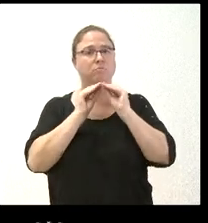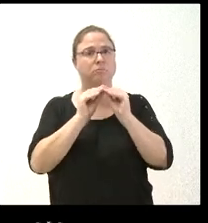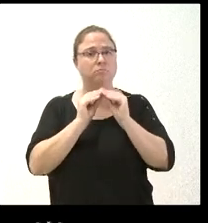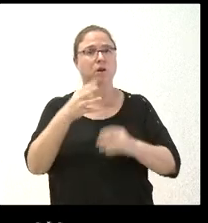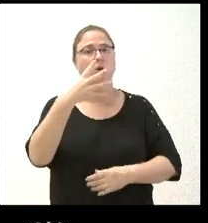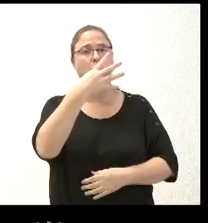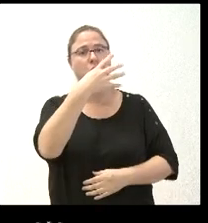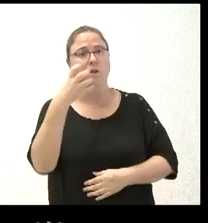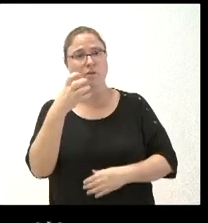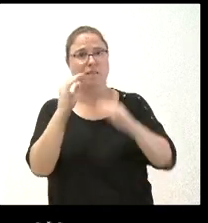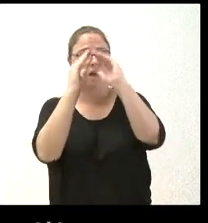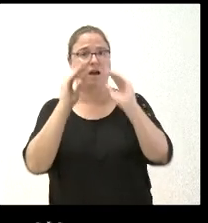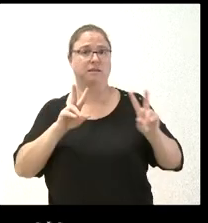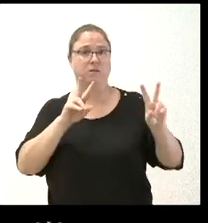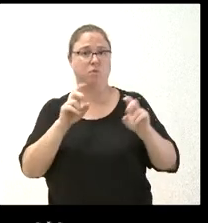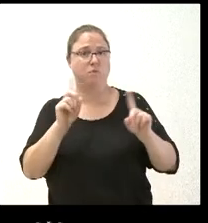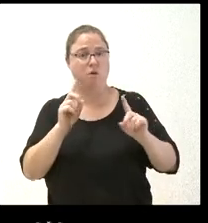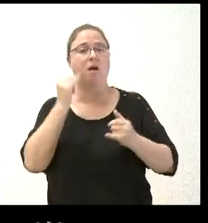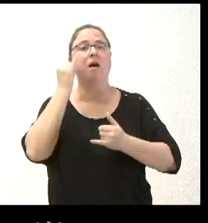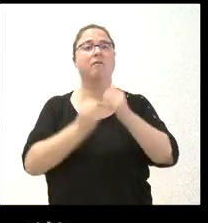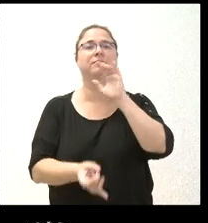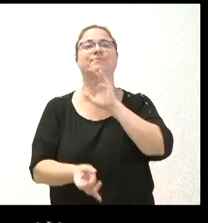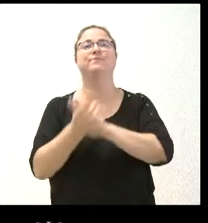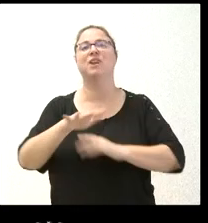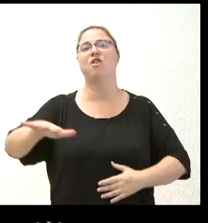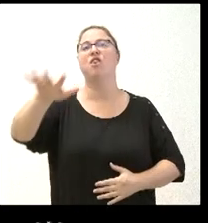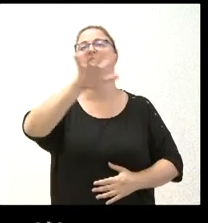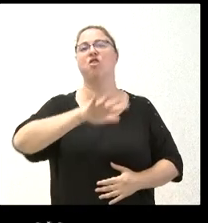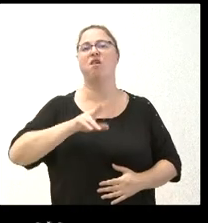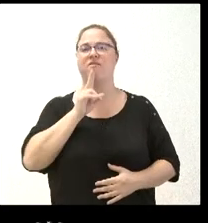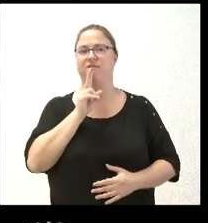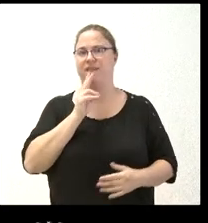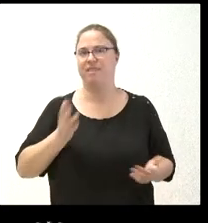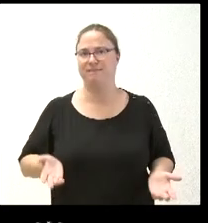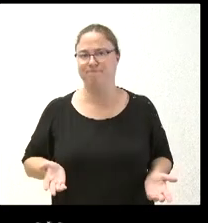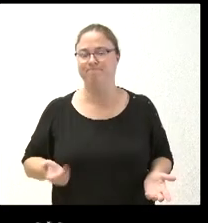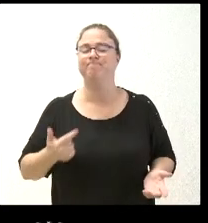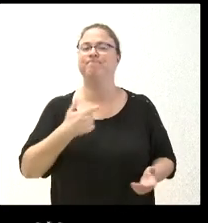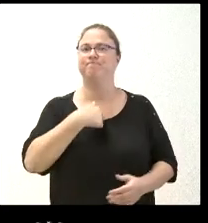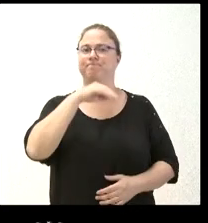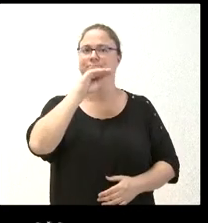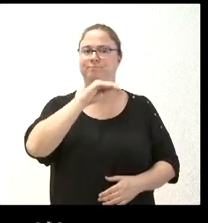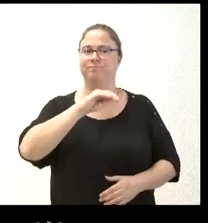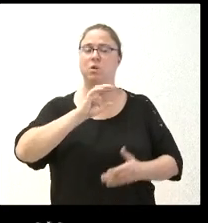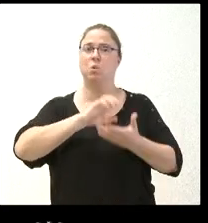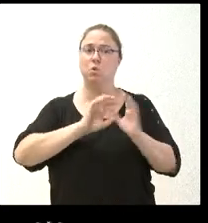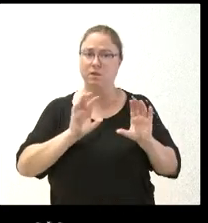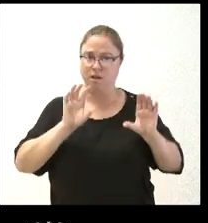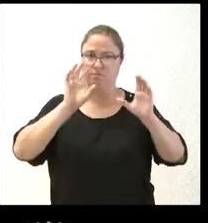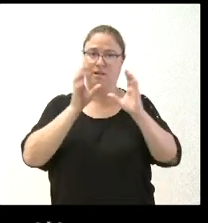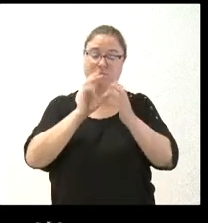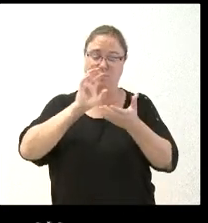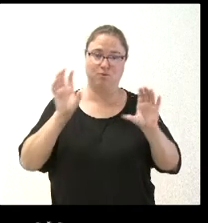nuevas viviendas como se esperaba y en su lugar se va a crear una zona verde mi pregunta es si la Junta levantará esas 400